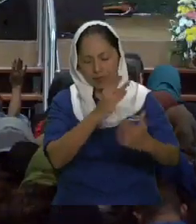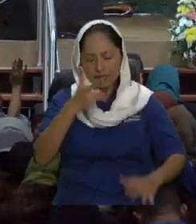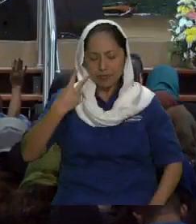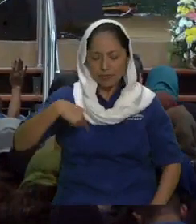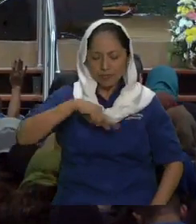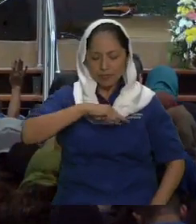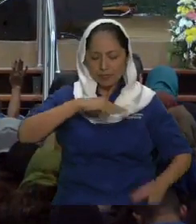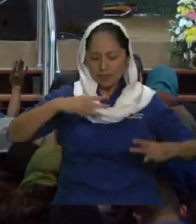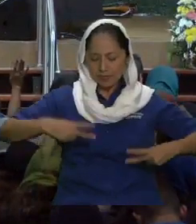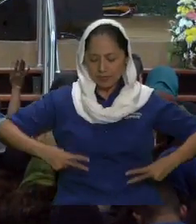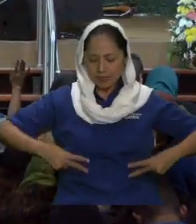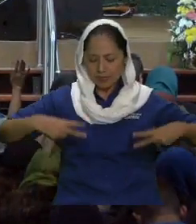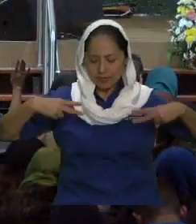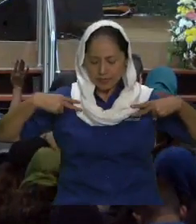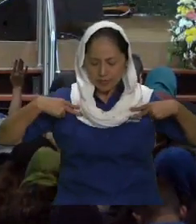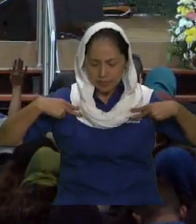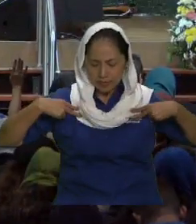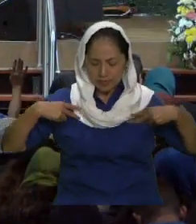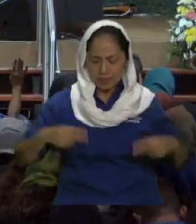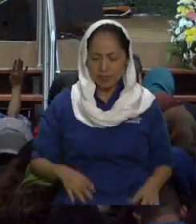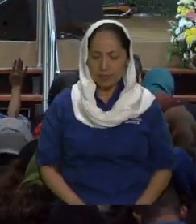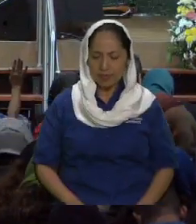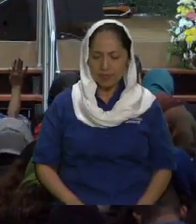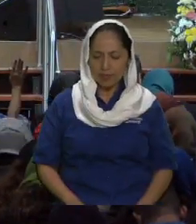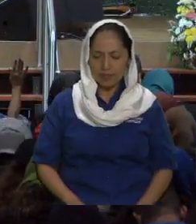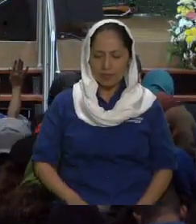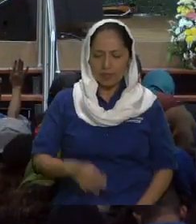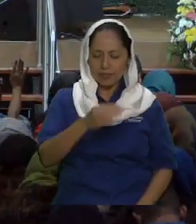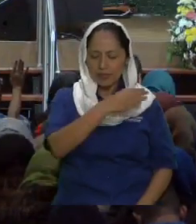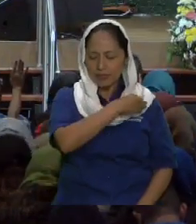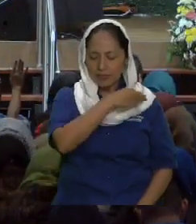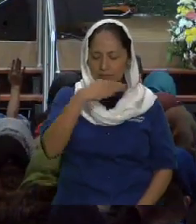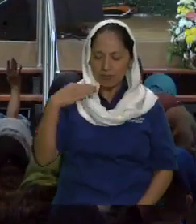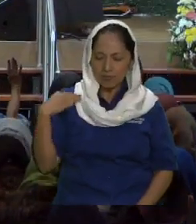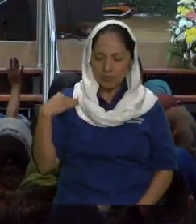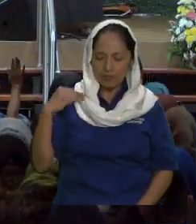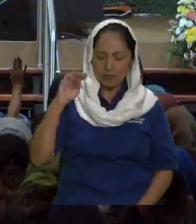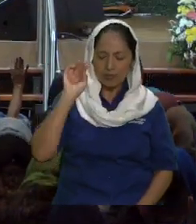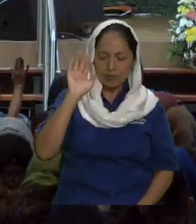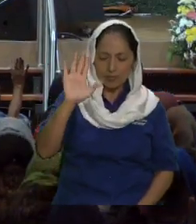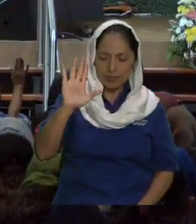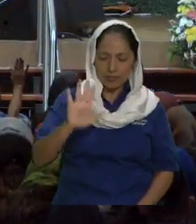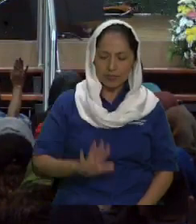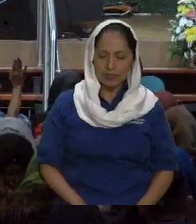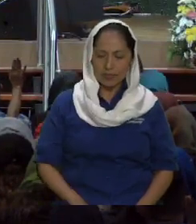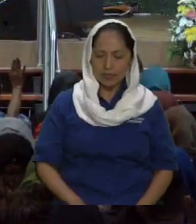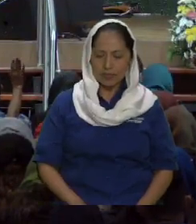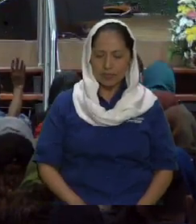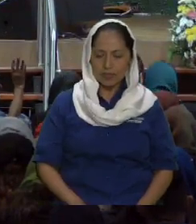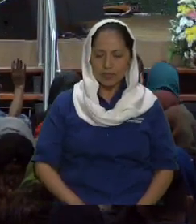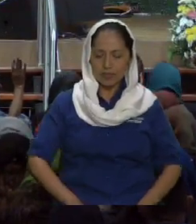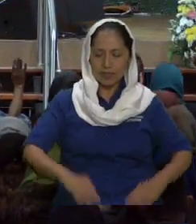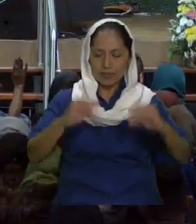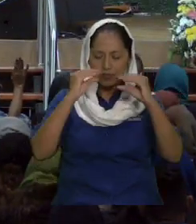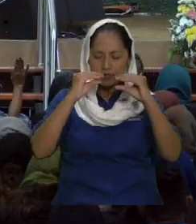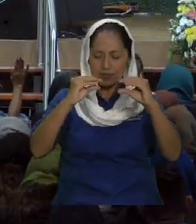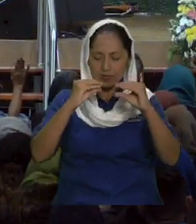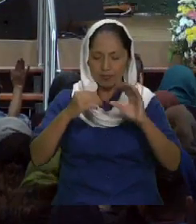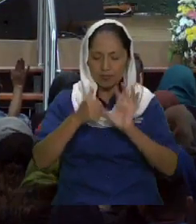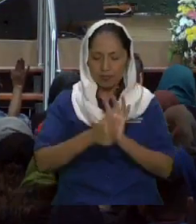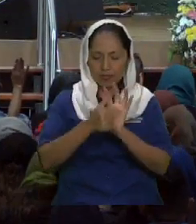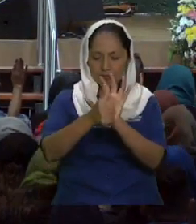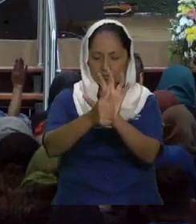Gracias, en el ministerio quíntuple, Señor, la administración de lo apostólico y lo